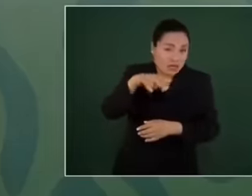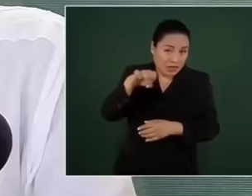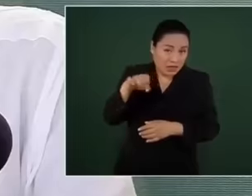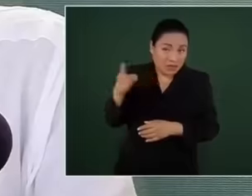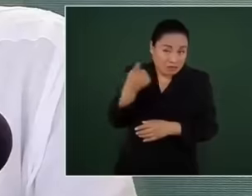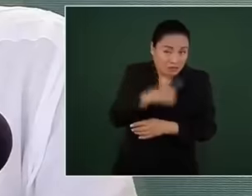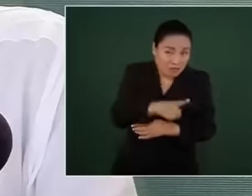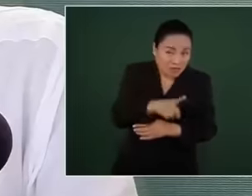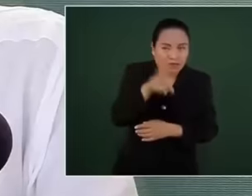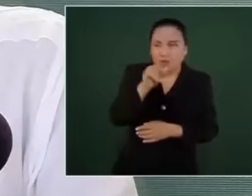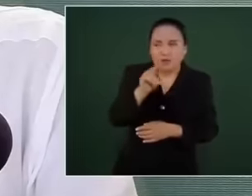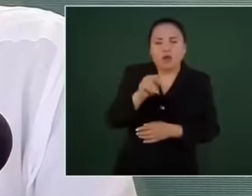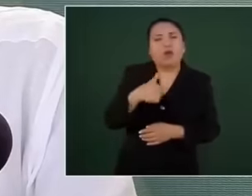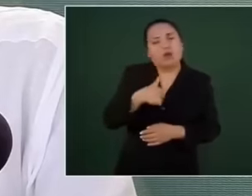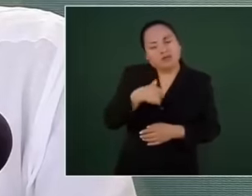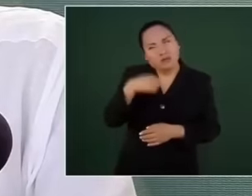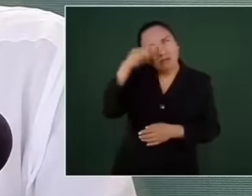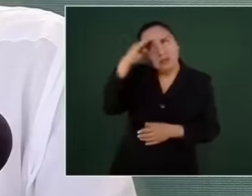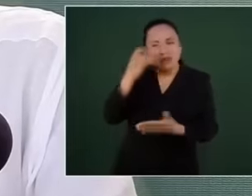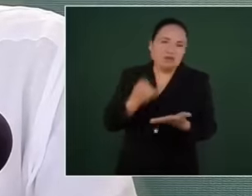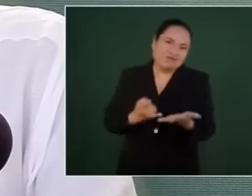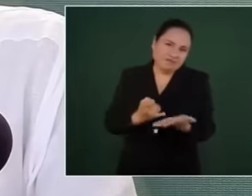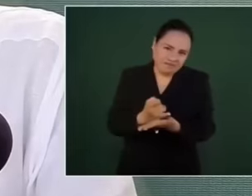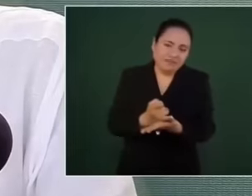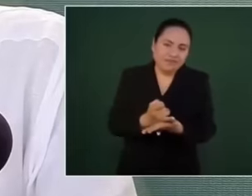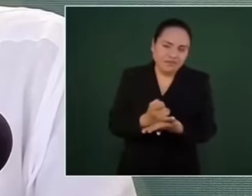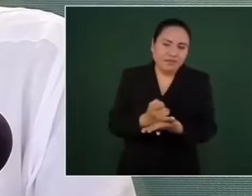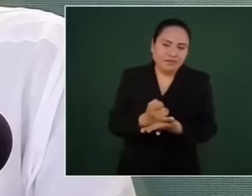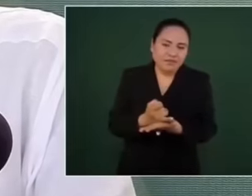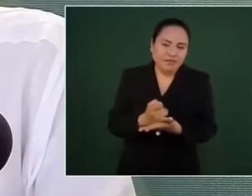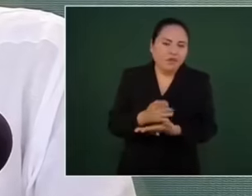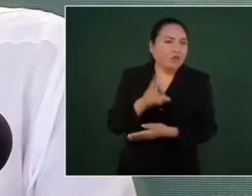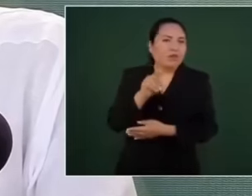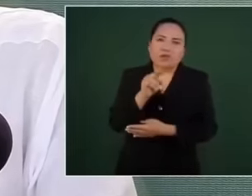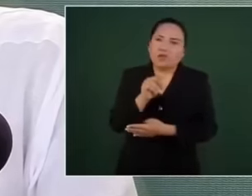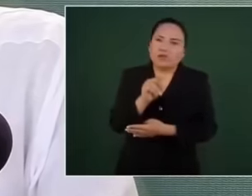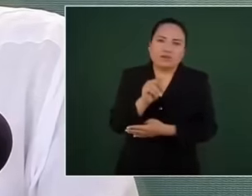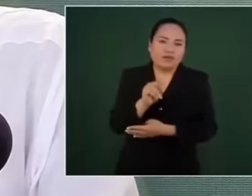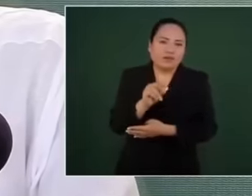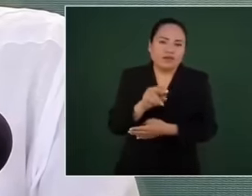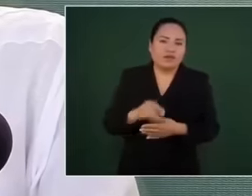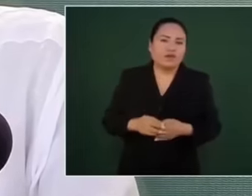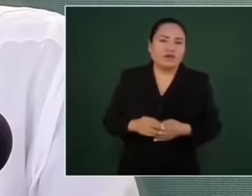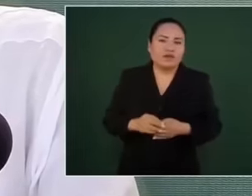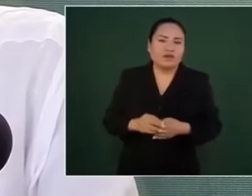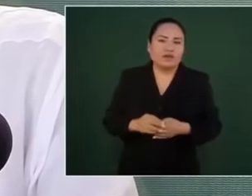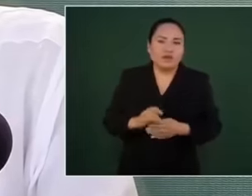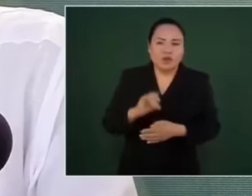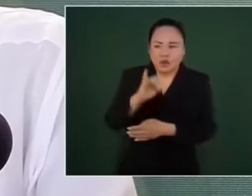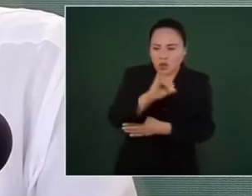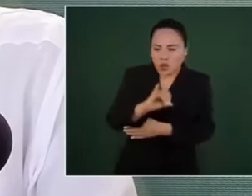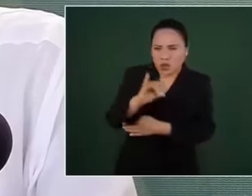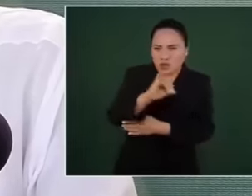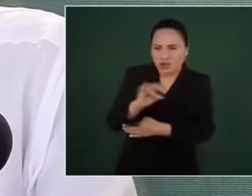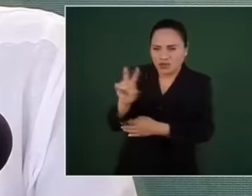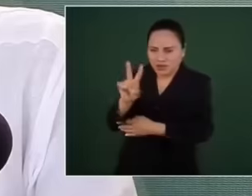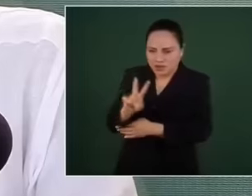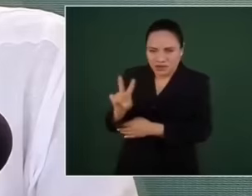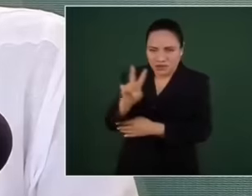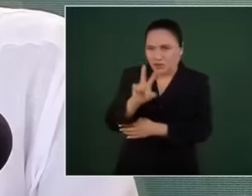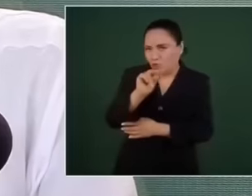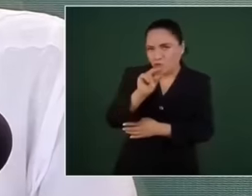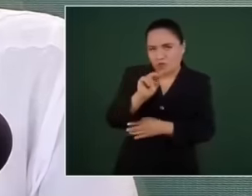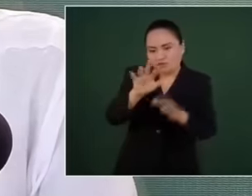sido muy severo con su proceder, a tal grado que dice, bueno, el presidente López